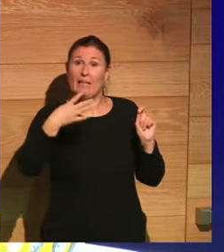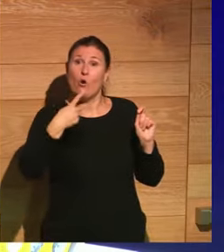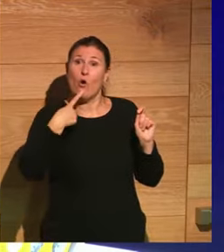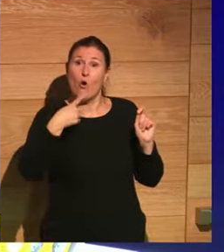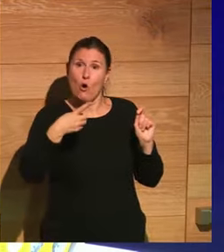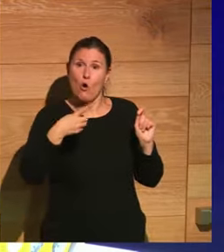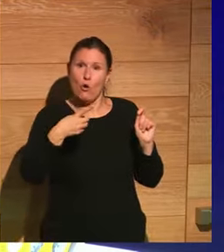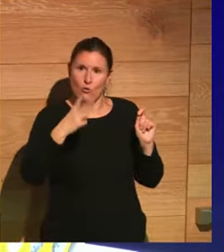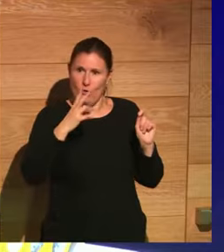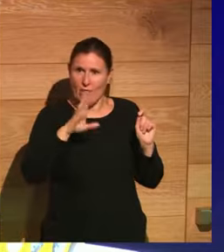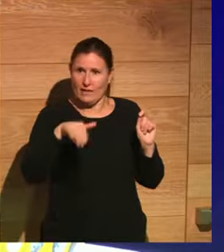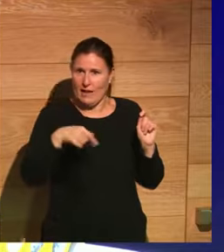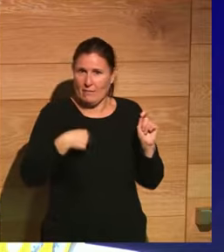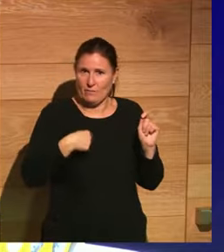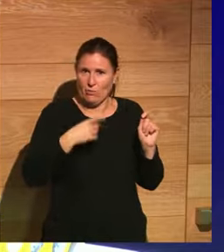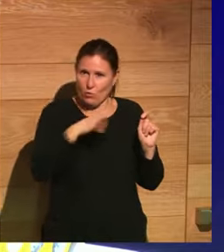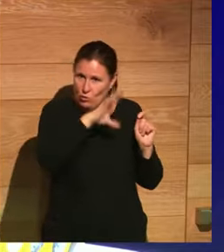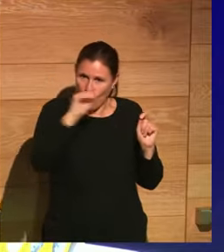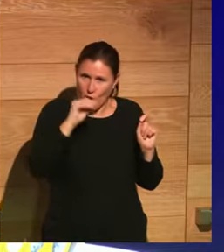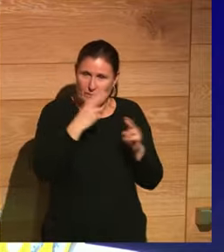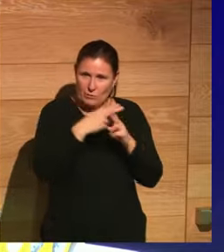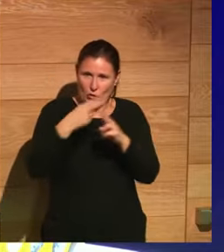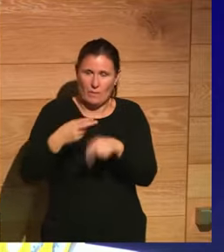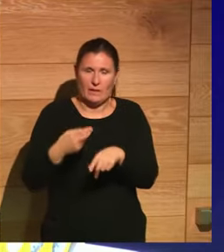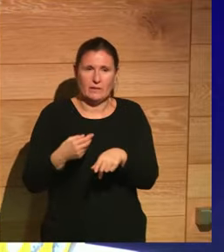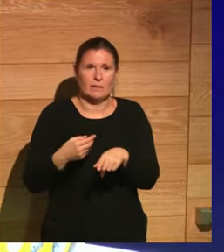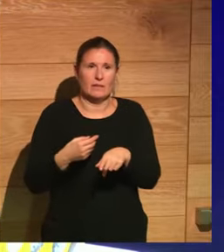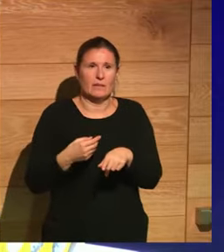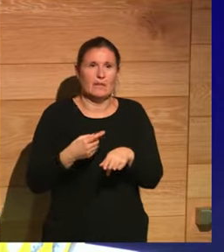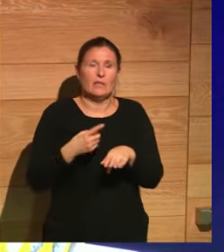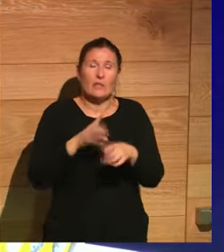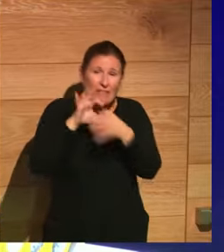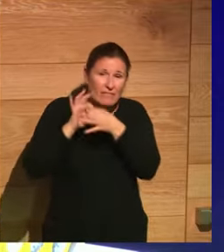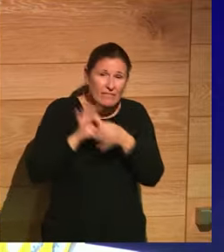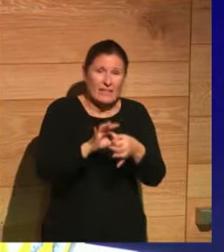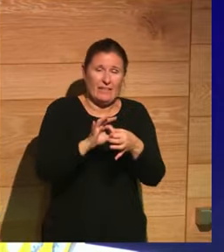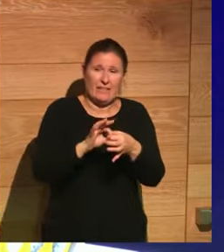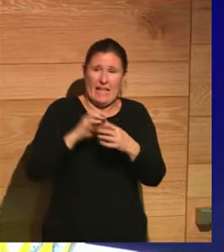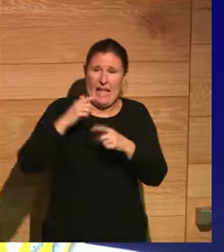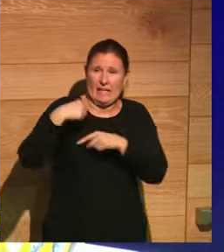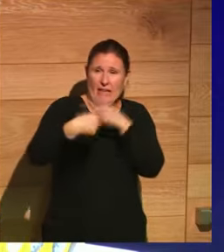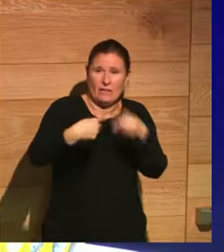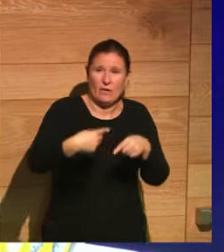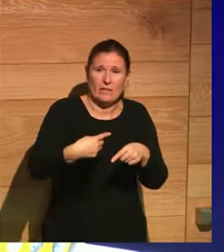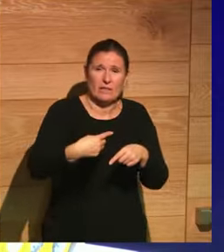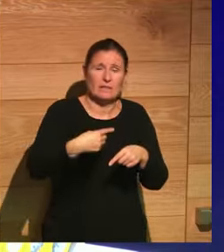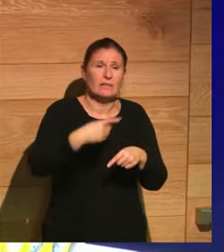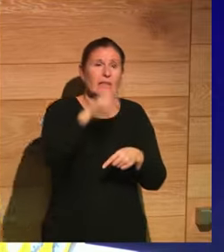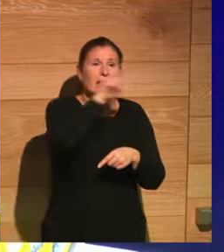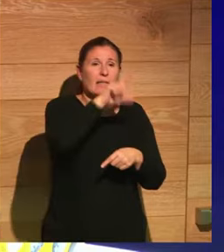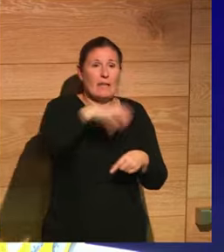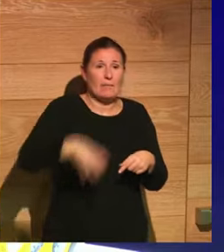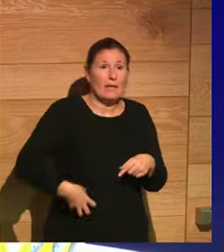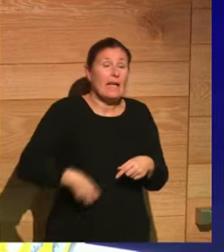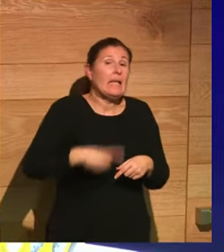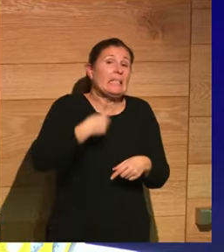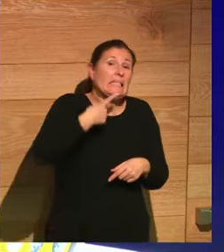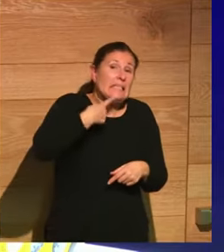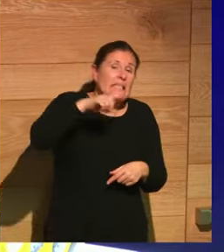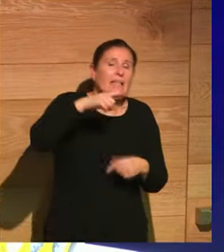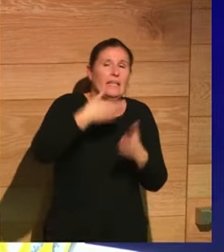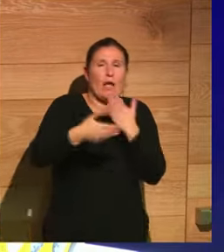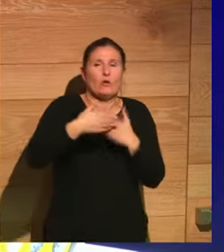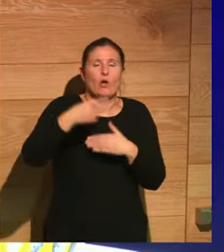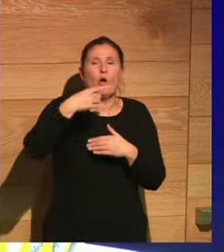uno de ellos precisamente y lo cuento así entonces esto viene todo de esa tradición de esos emperadores que según Gibbon y según otros autores de ese